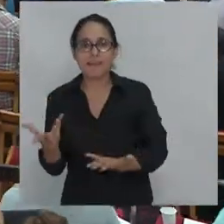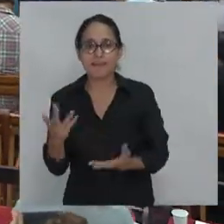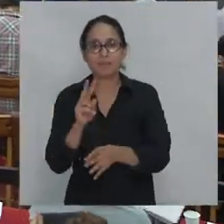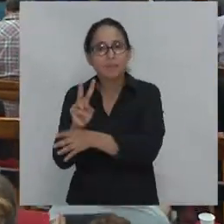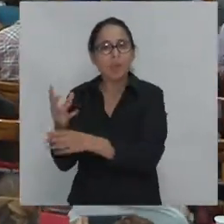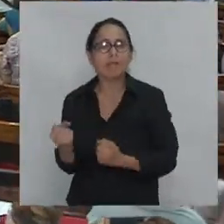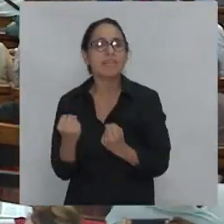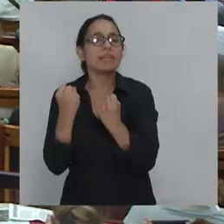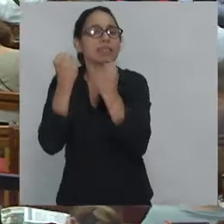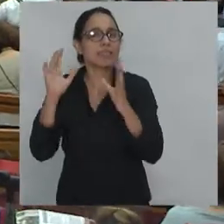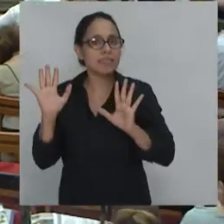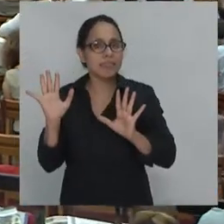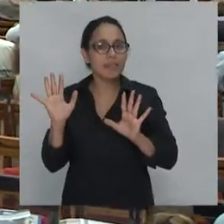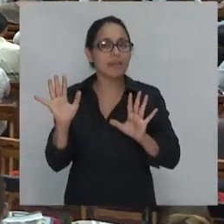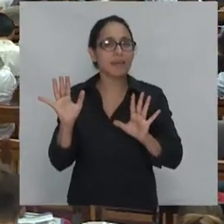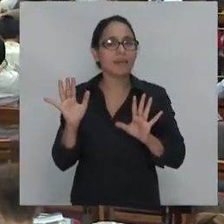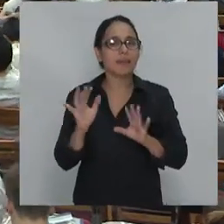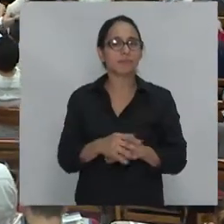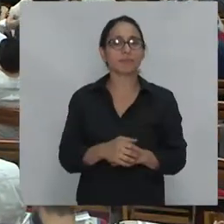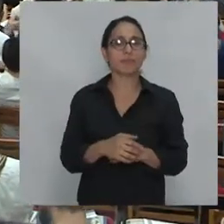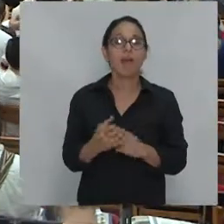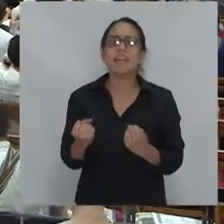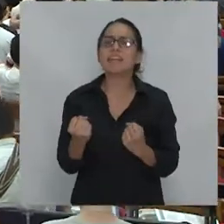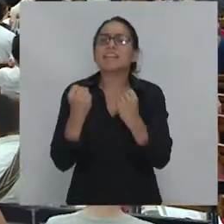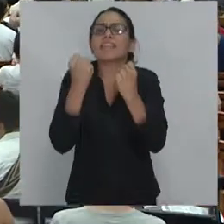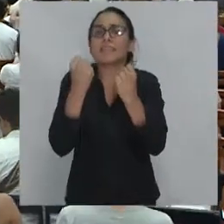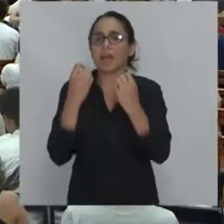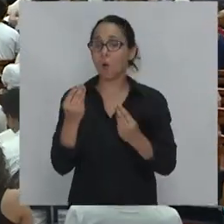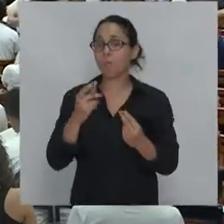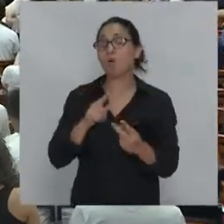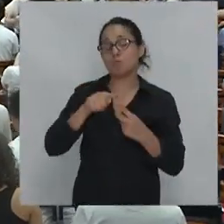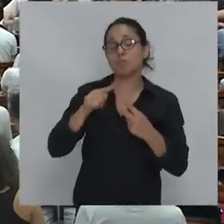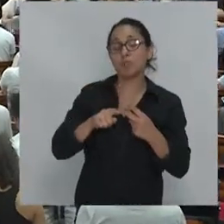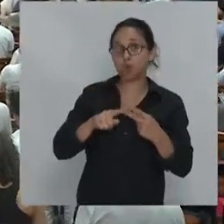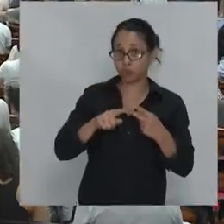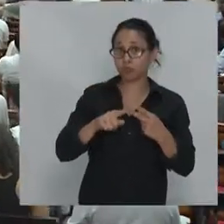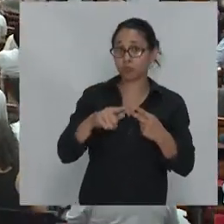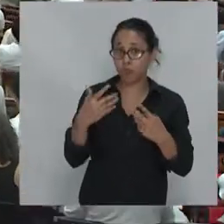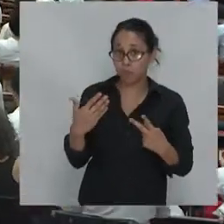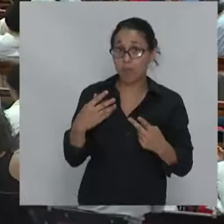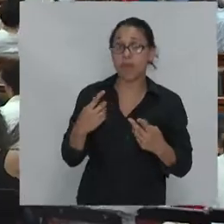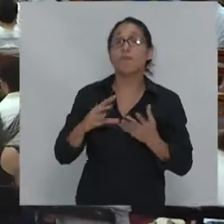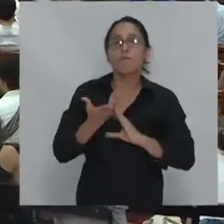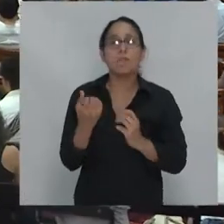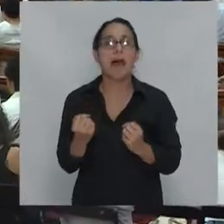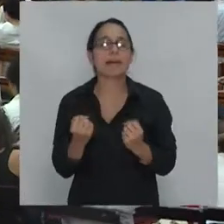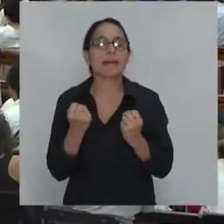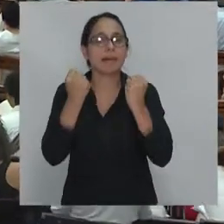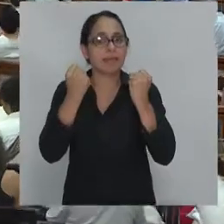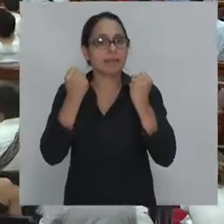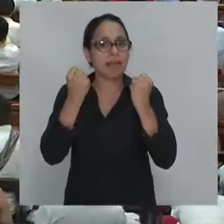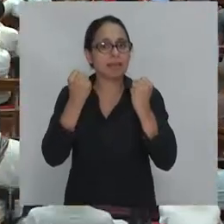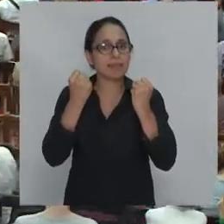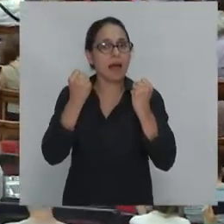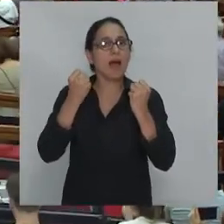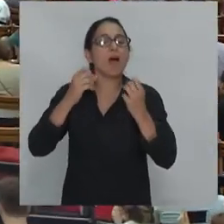resistencias pueden ser de dos tipos muy distintos, pueden ser resistencias regresivas, y eso es lo que lleva